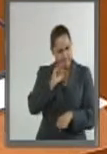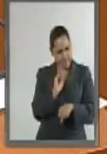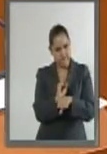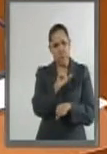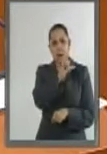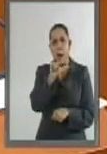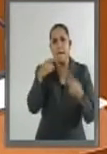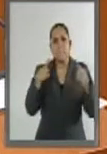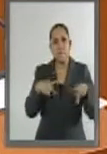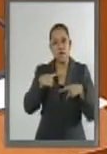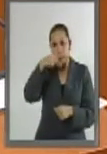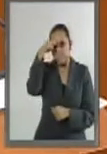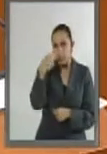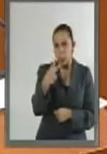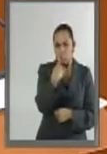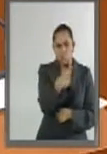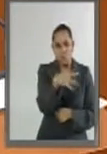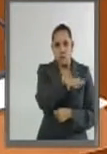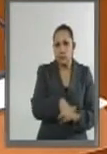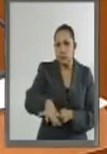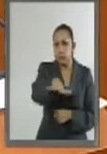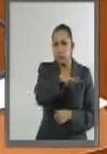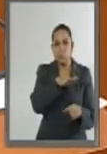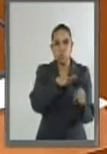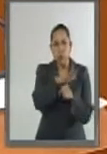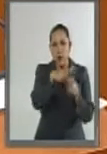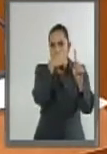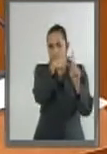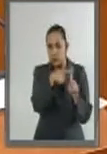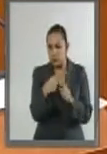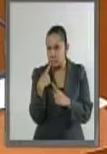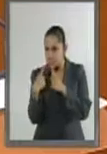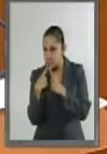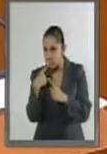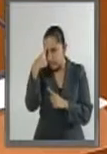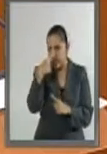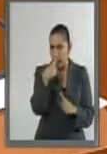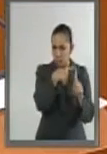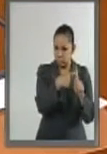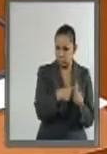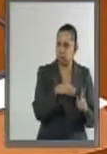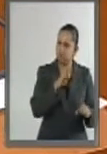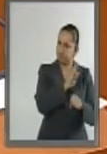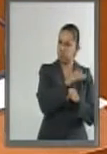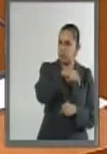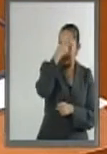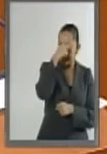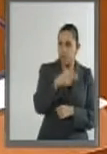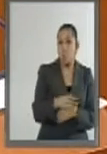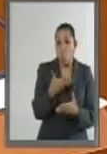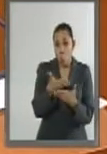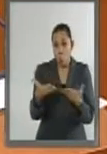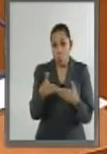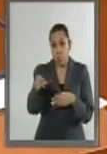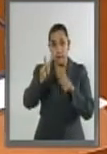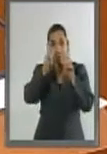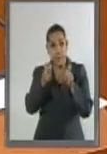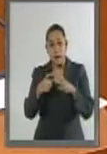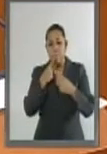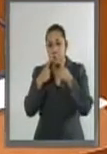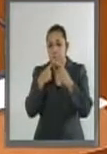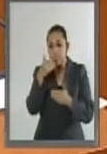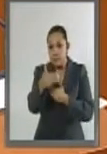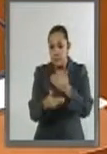Consideramos que la propuesta mexicana es innovadora, porque considera temas de gran calado para la